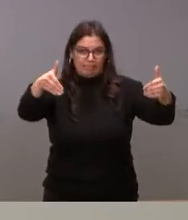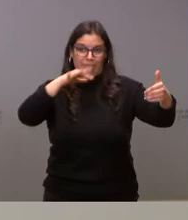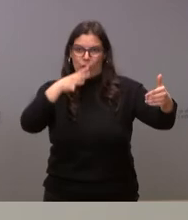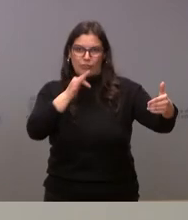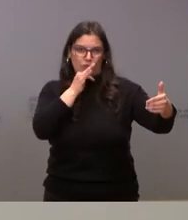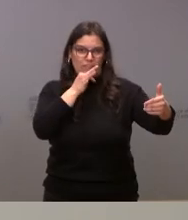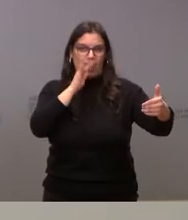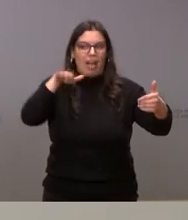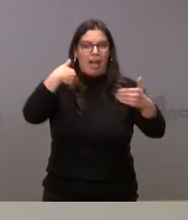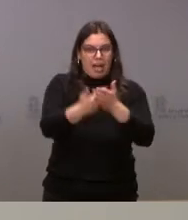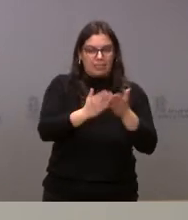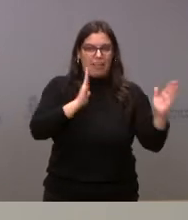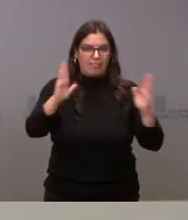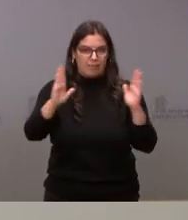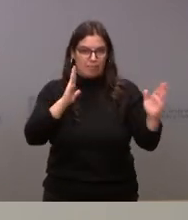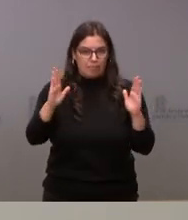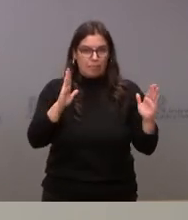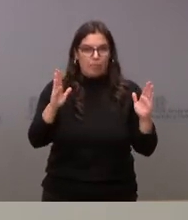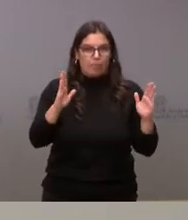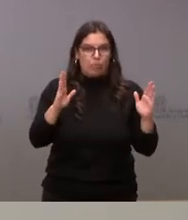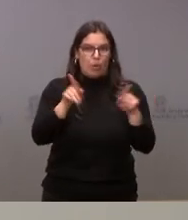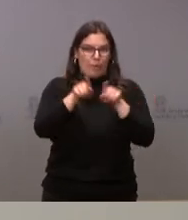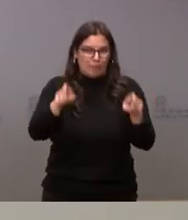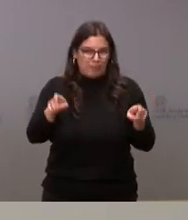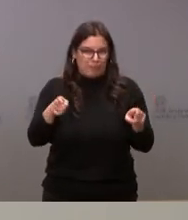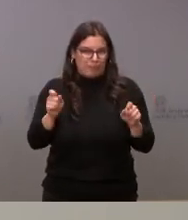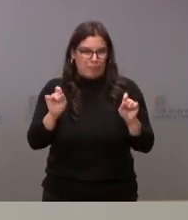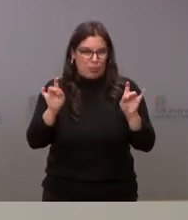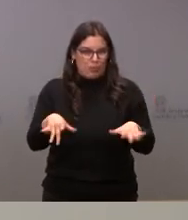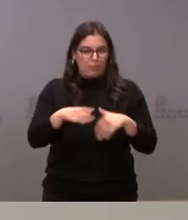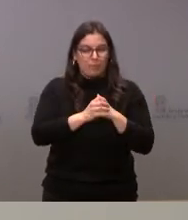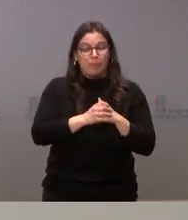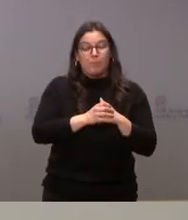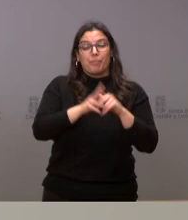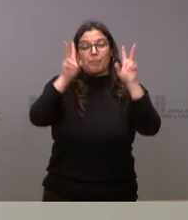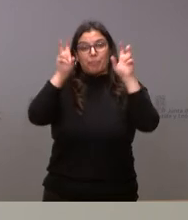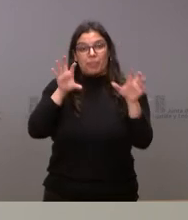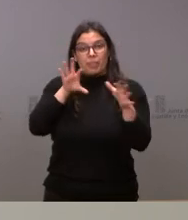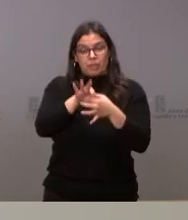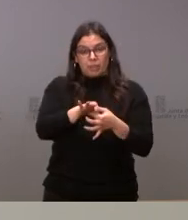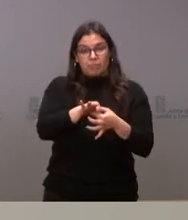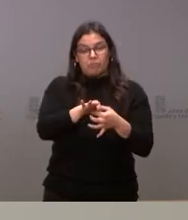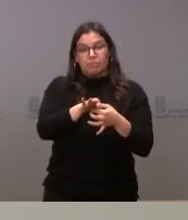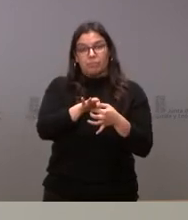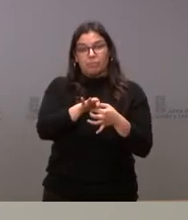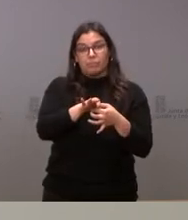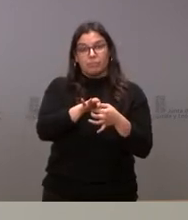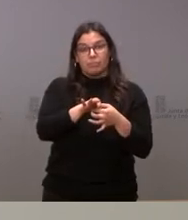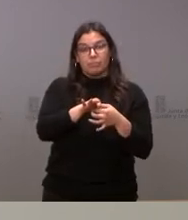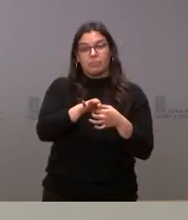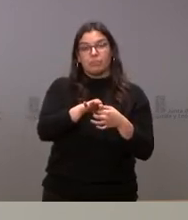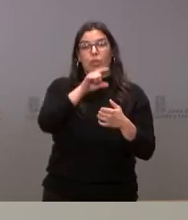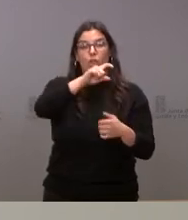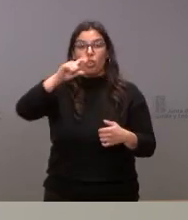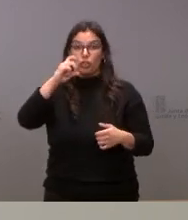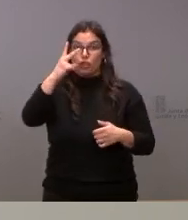vacunadas hasta que no pasen el periodo establecido al efecto. Y en relación con lo que es las dos dosis, el 94